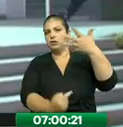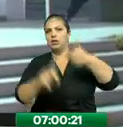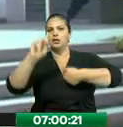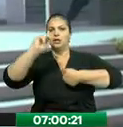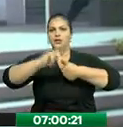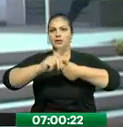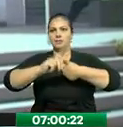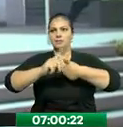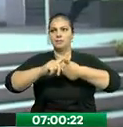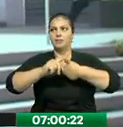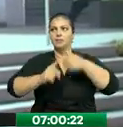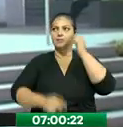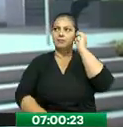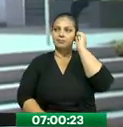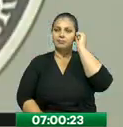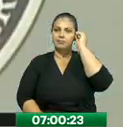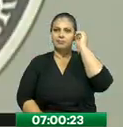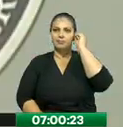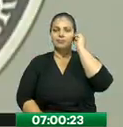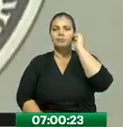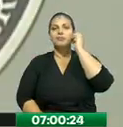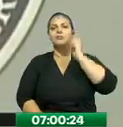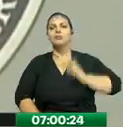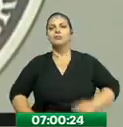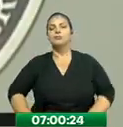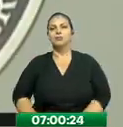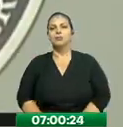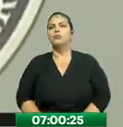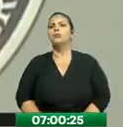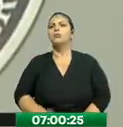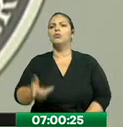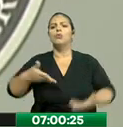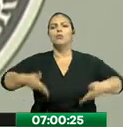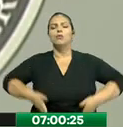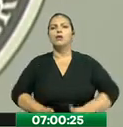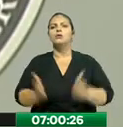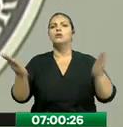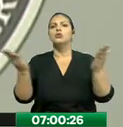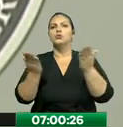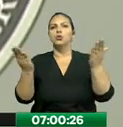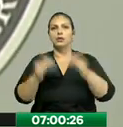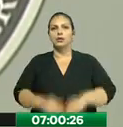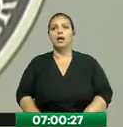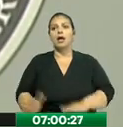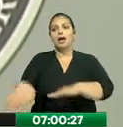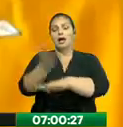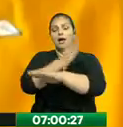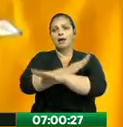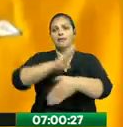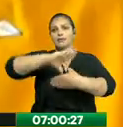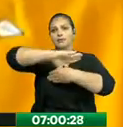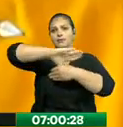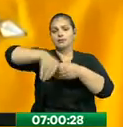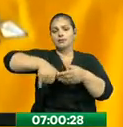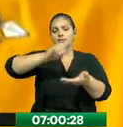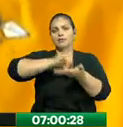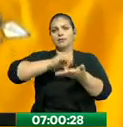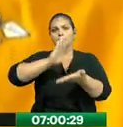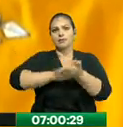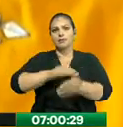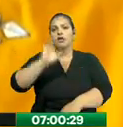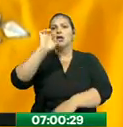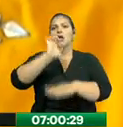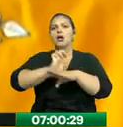haya nacido en un país elegible, es decir, que el país esté calificado en el programa. Ecuador lo está este